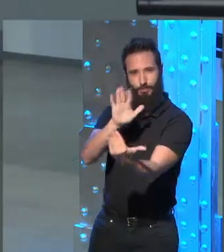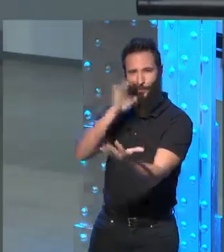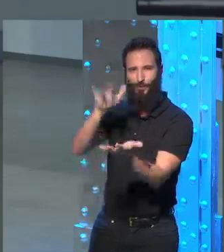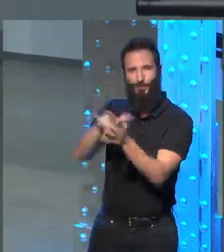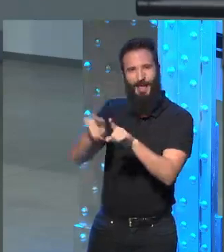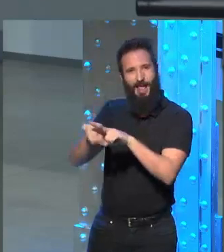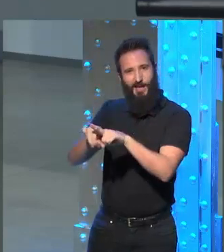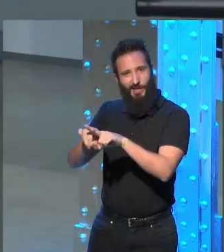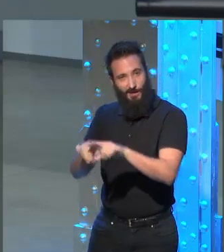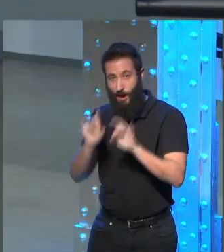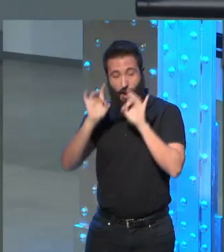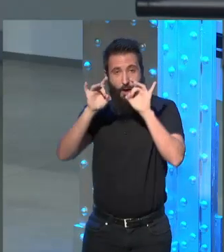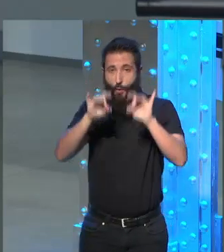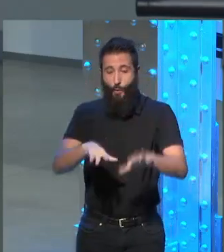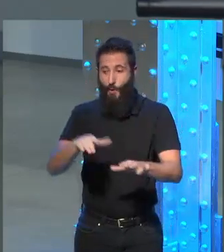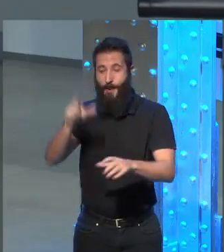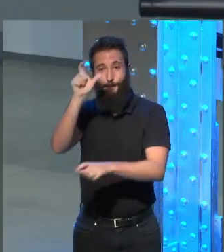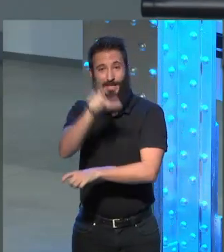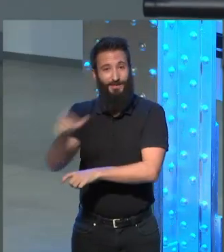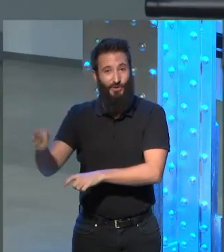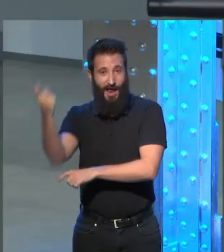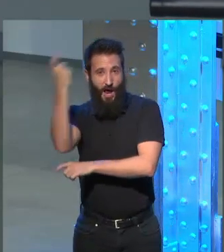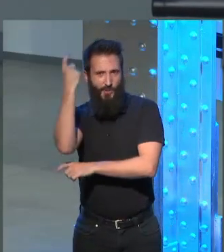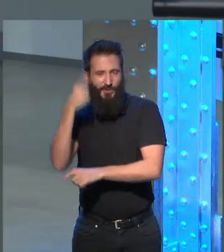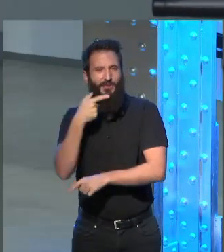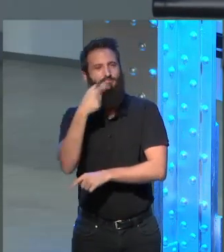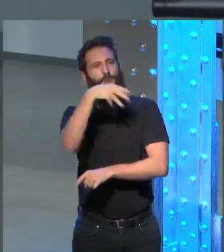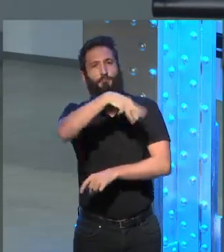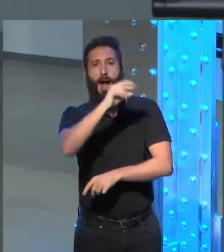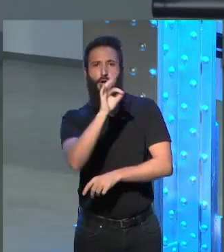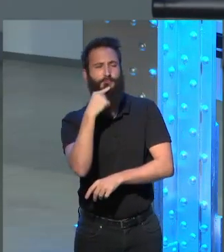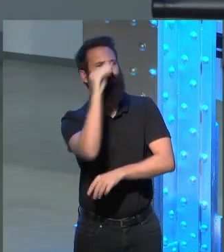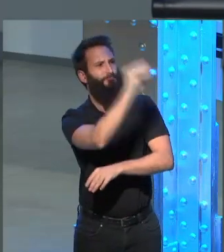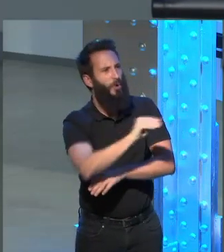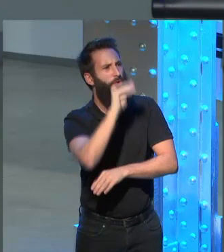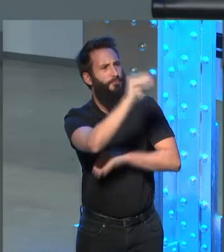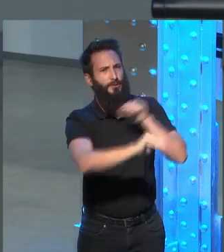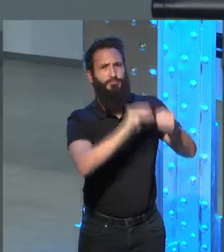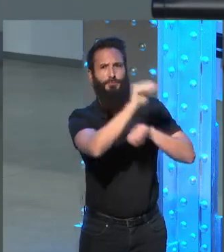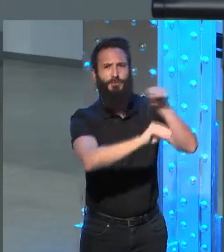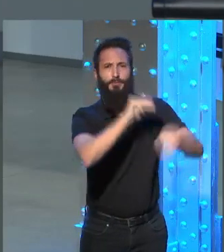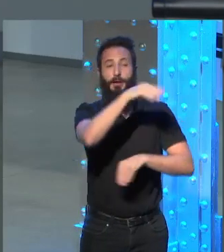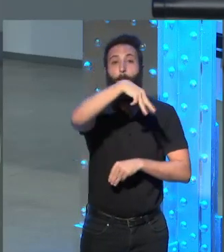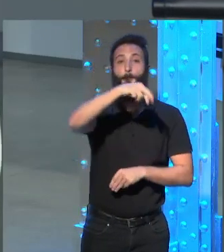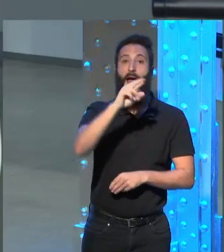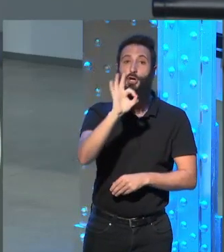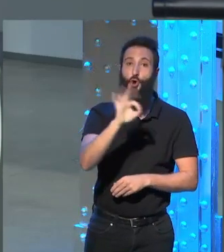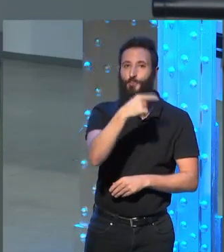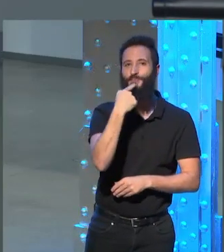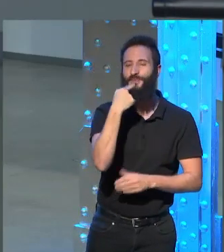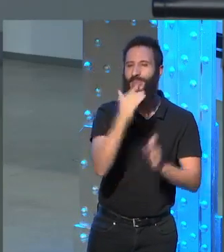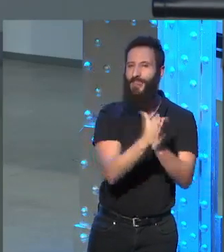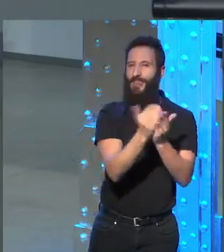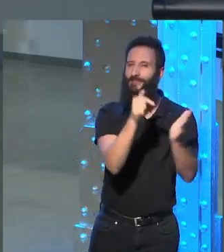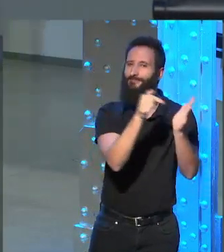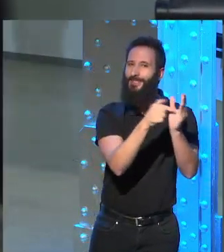crítica, en el sentido de que los estudiantes le hacen preguntas. Mario dice sobre este libro que él siente